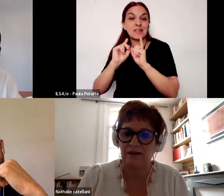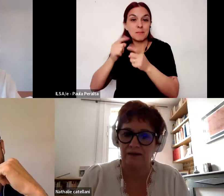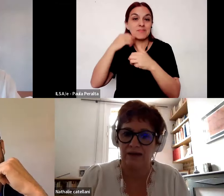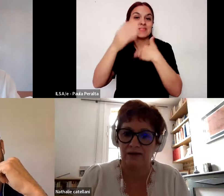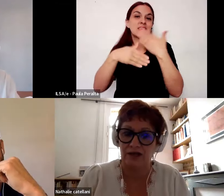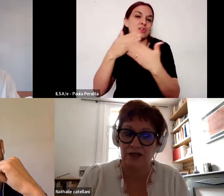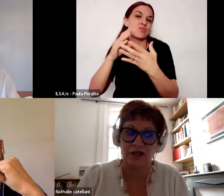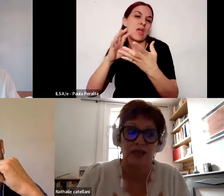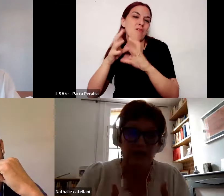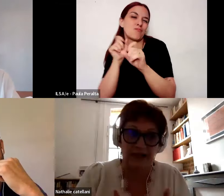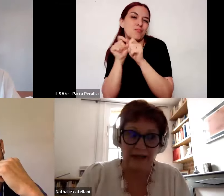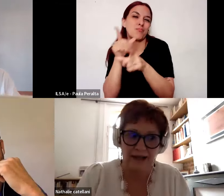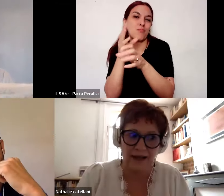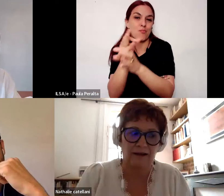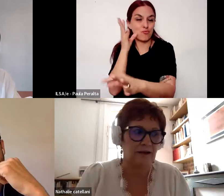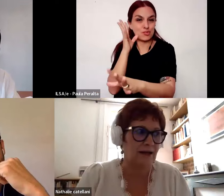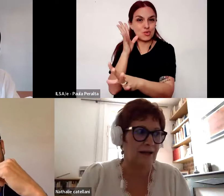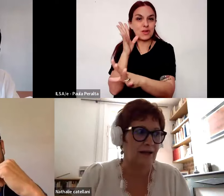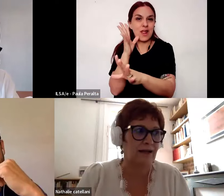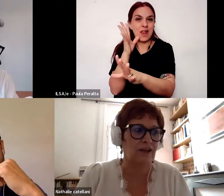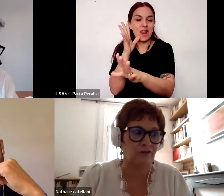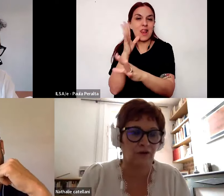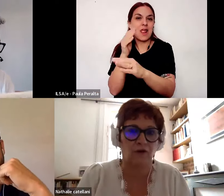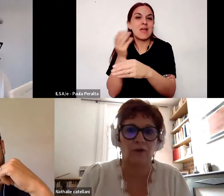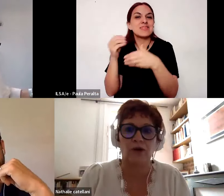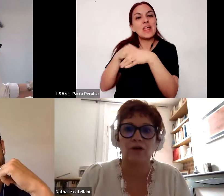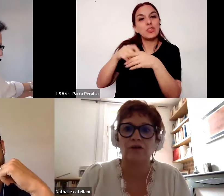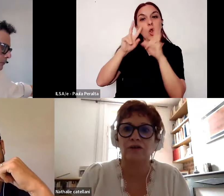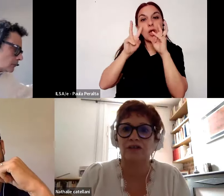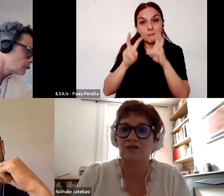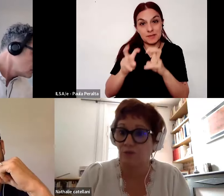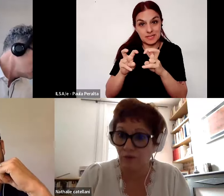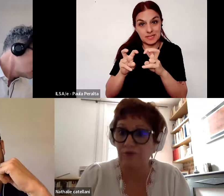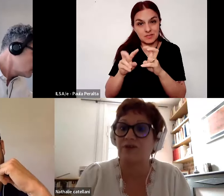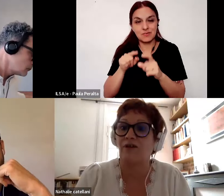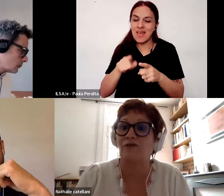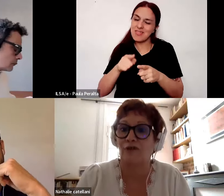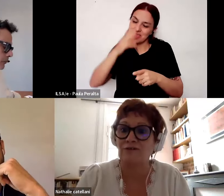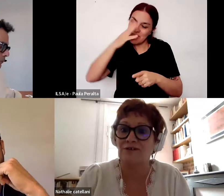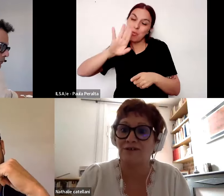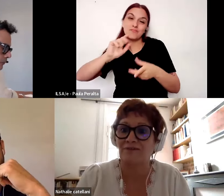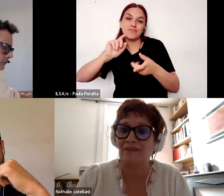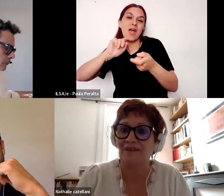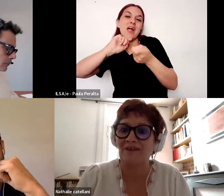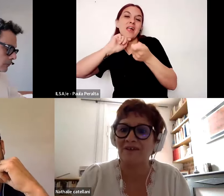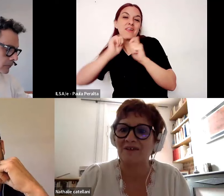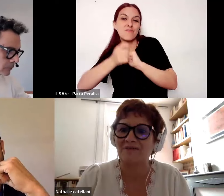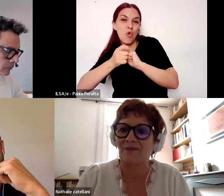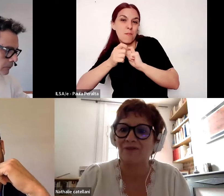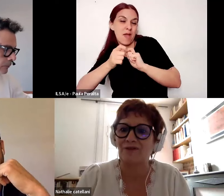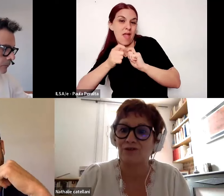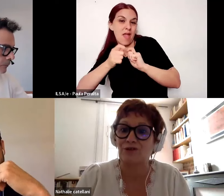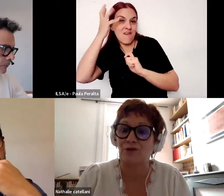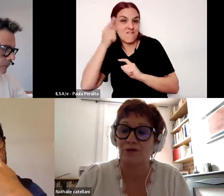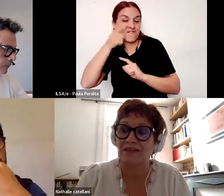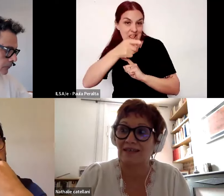profesionalidad de y para la investigación pero allí la reforma que se plantea en Francia que